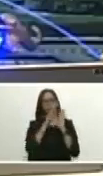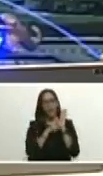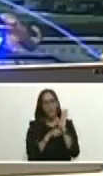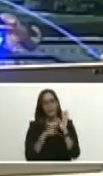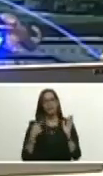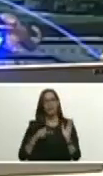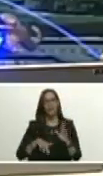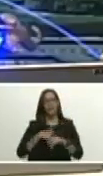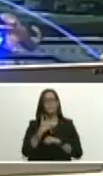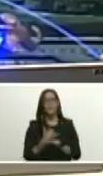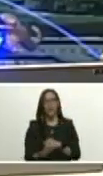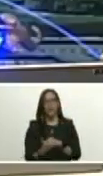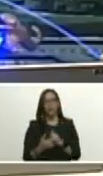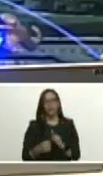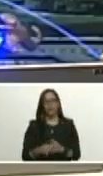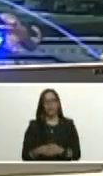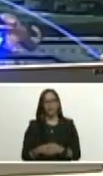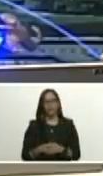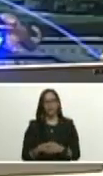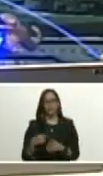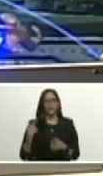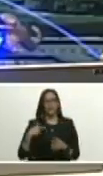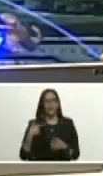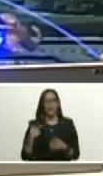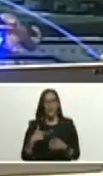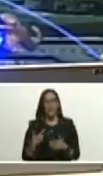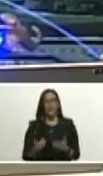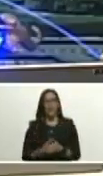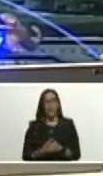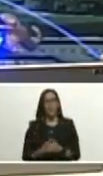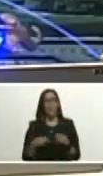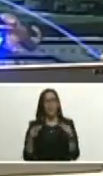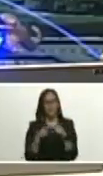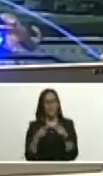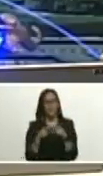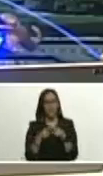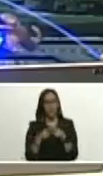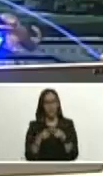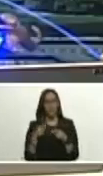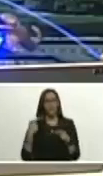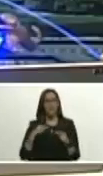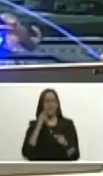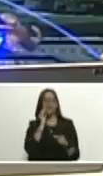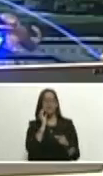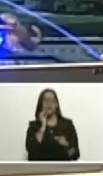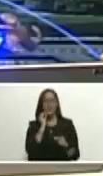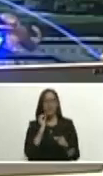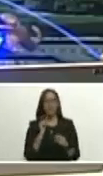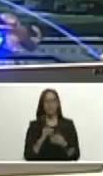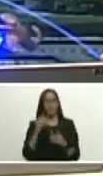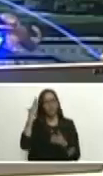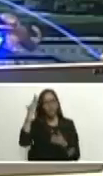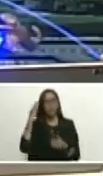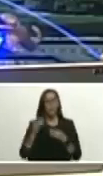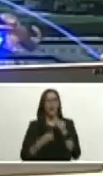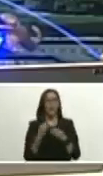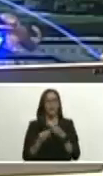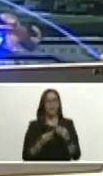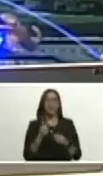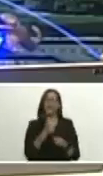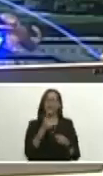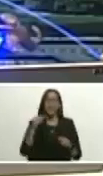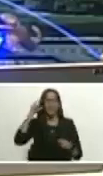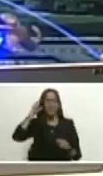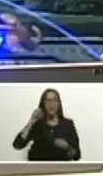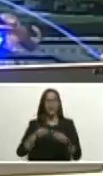plan tenemos doctrina tenemos equipo tenemos la experiencia lo sabemos hacer y cada día lo